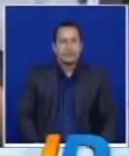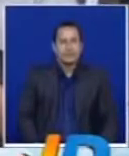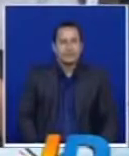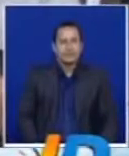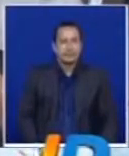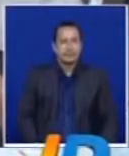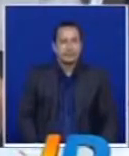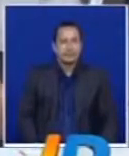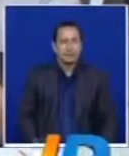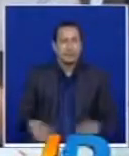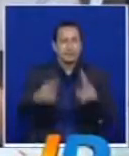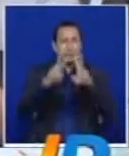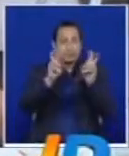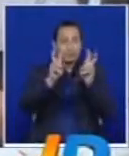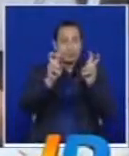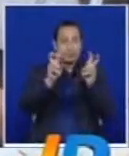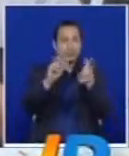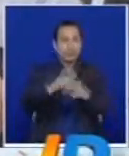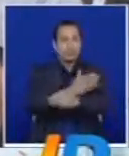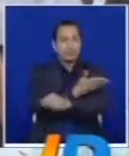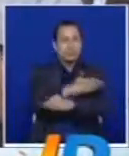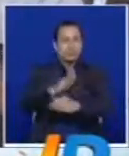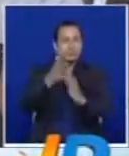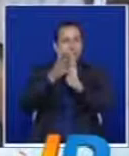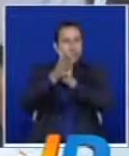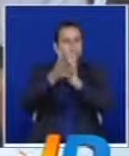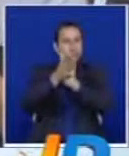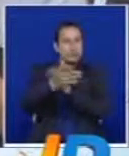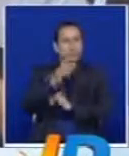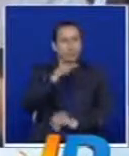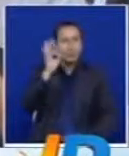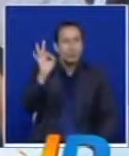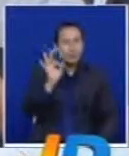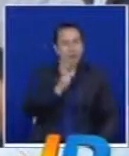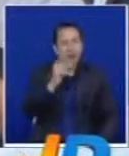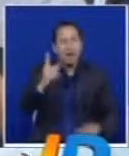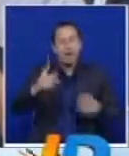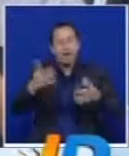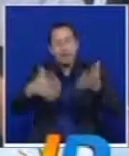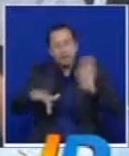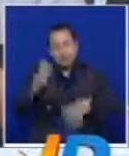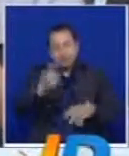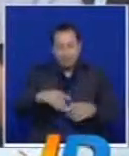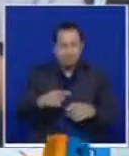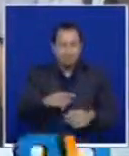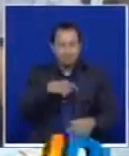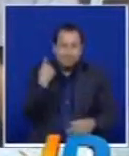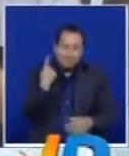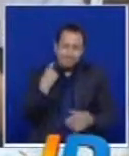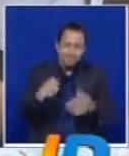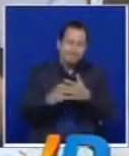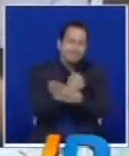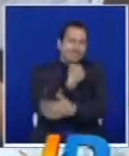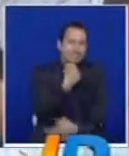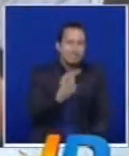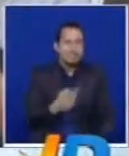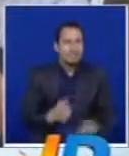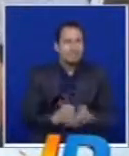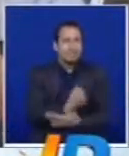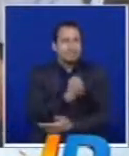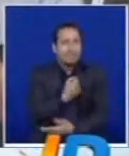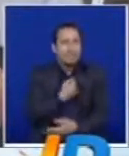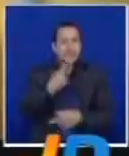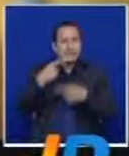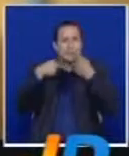Es un tema que retrata las necesidades de los hombres cuando nos va tan mal y al final, con mala fachada y con poquitos